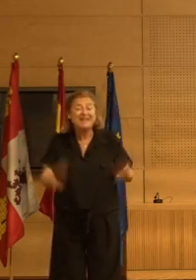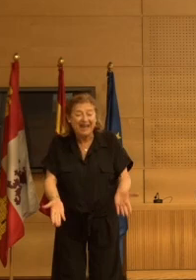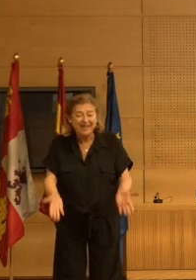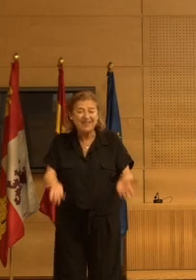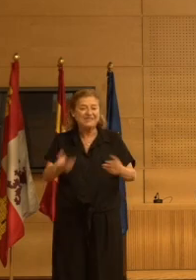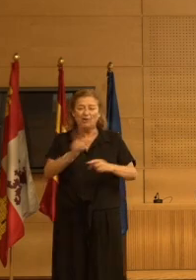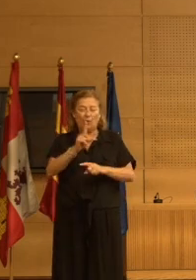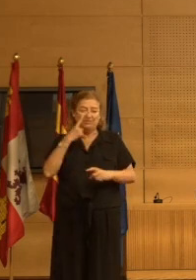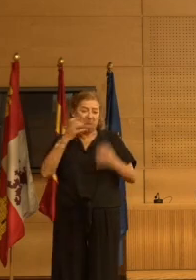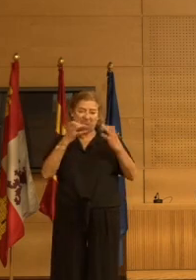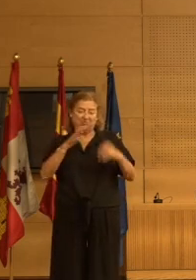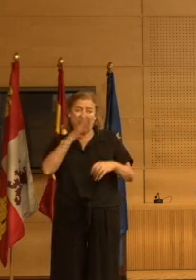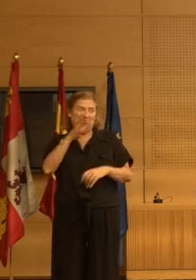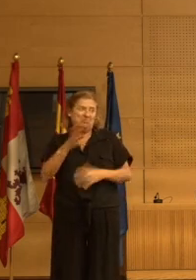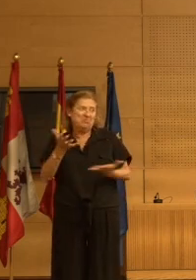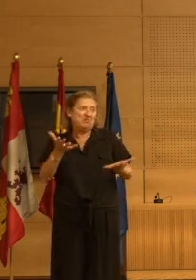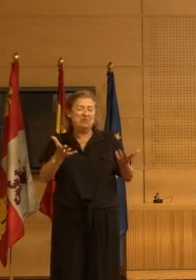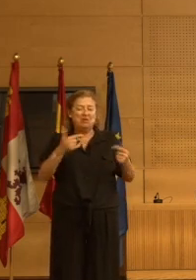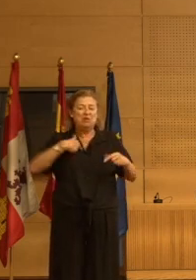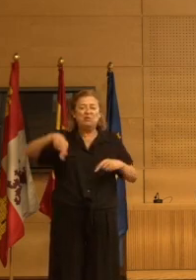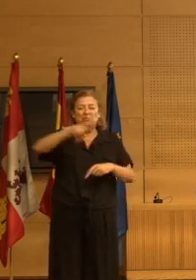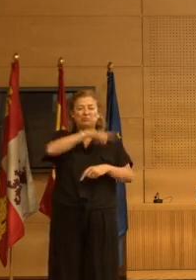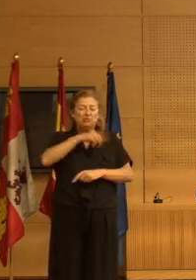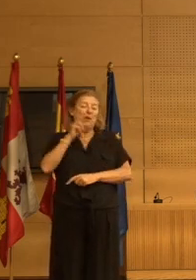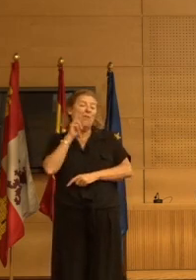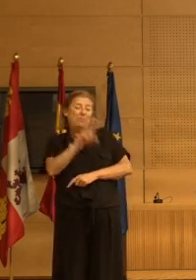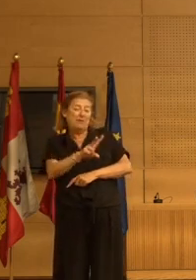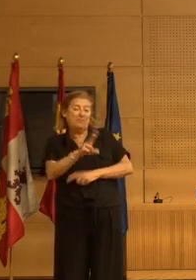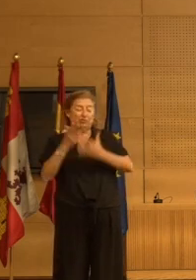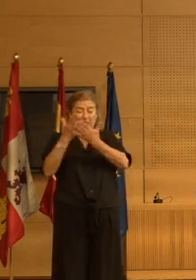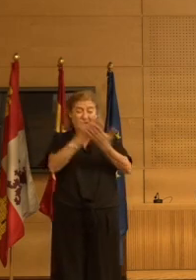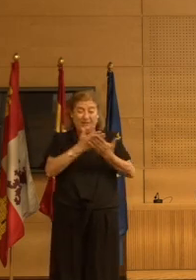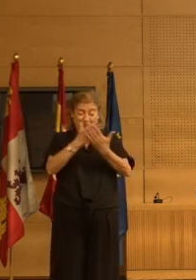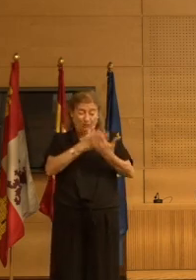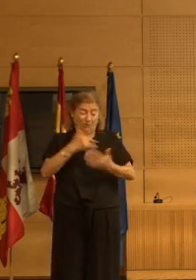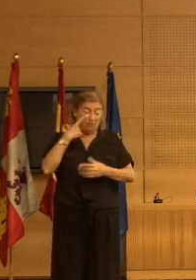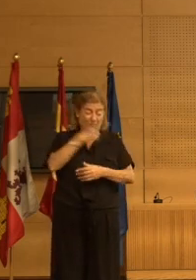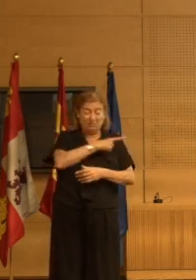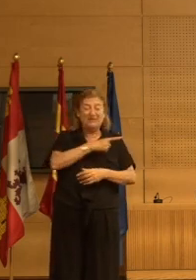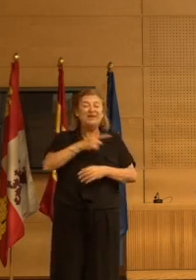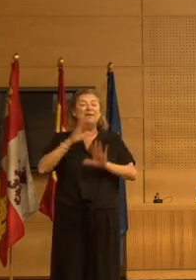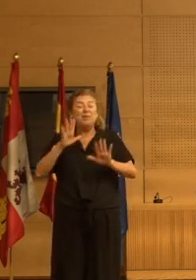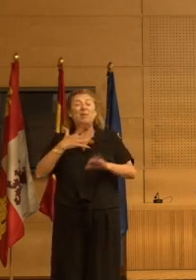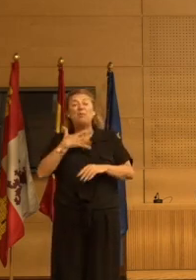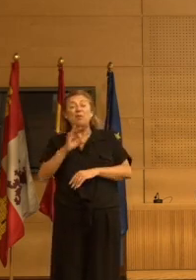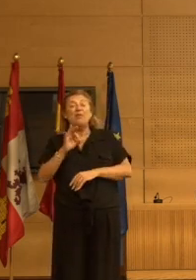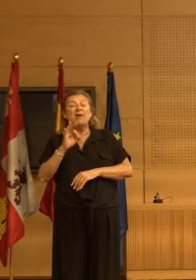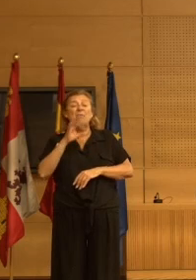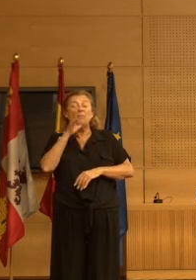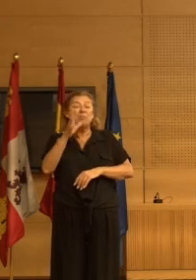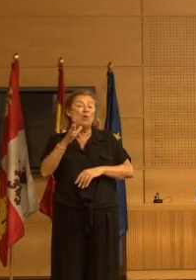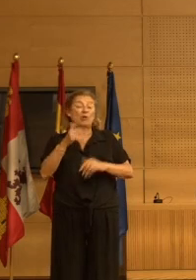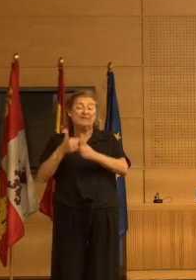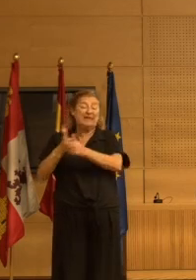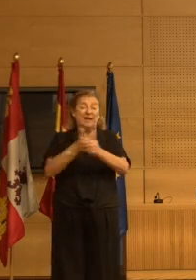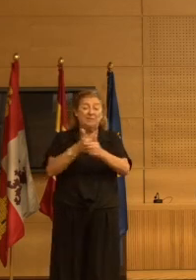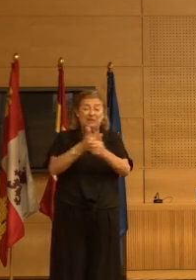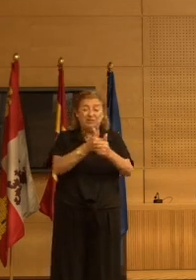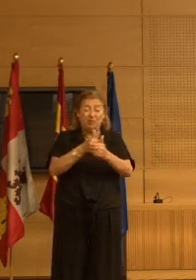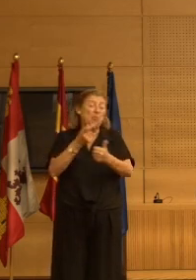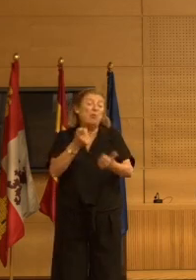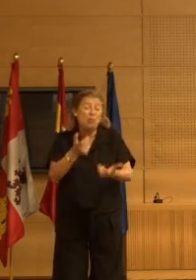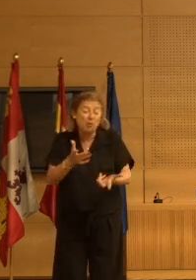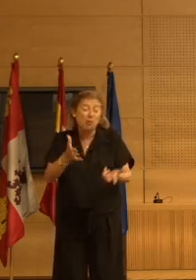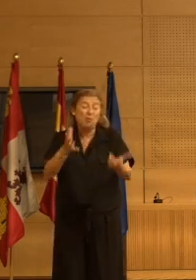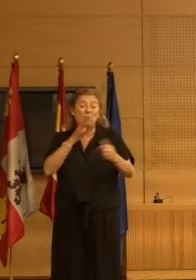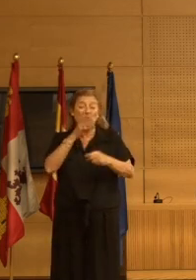significativo, de nuevo posiblemente, porque nosotros sí lo vimos en el estudio que les he mostrado de Sanitas, pero posiblemente porque el tiempo de seguimiento es poco, sea